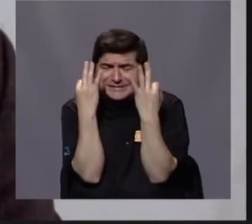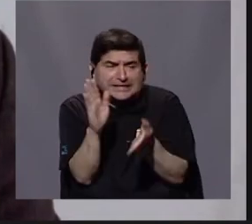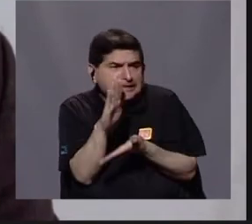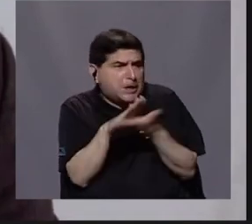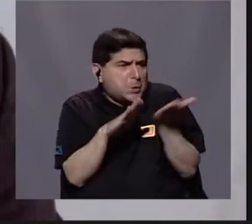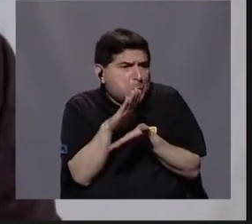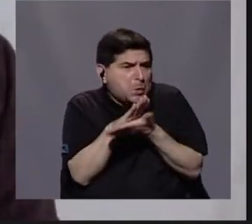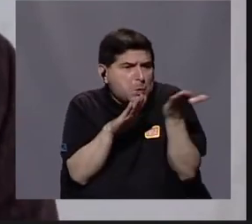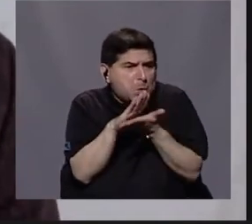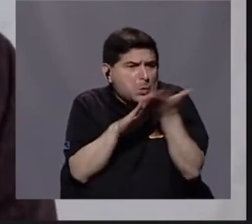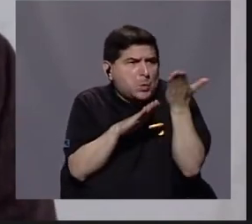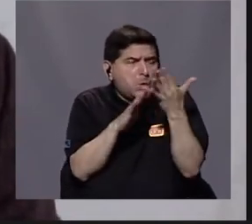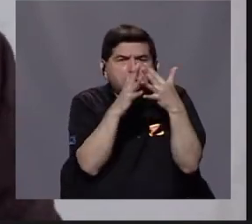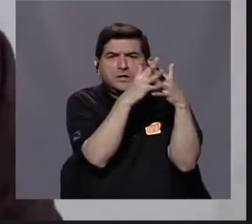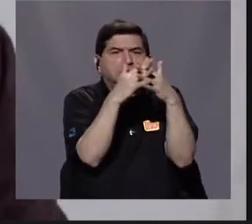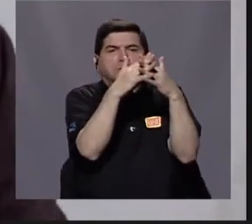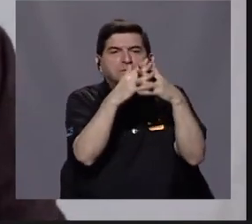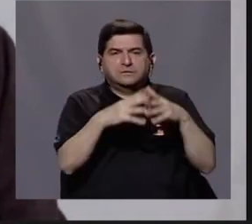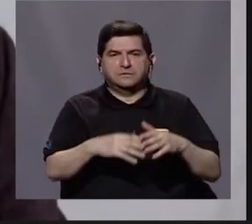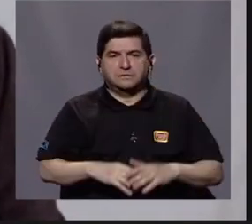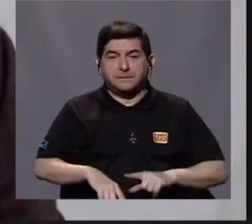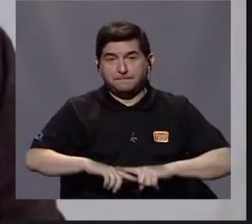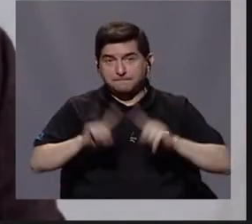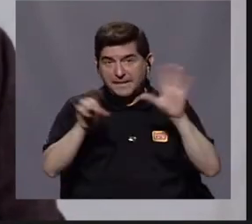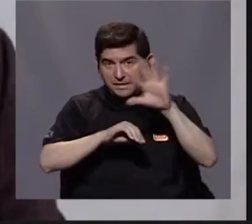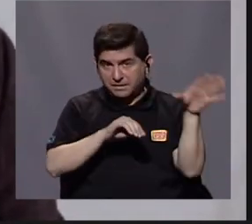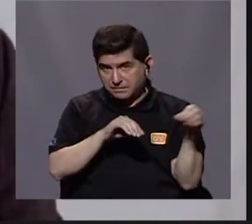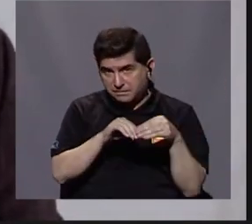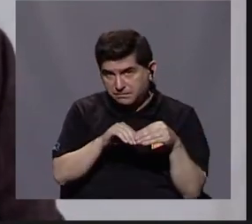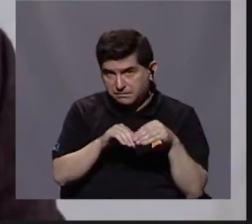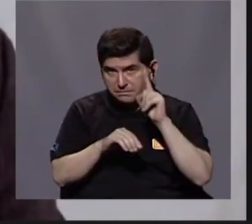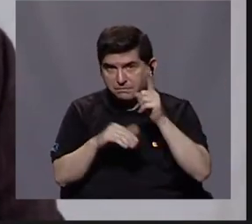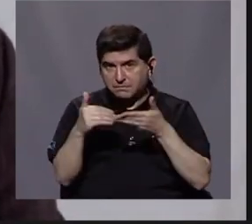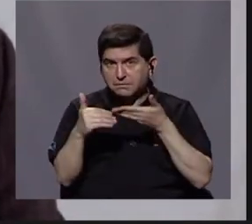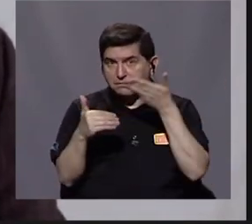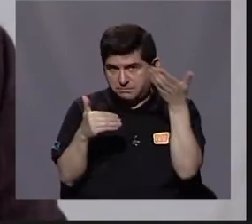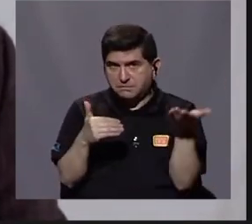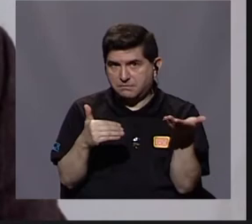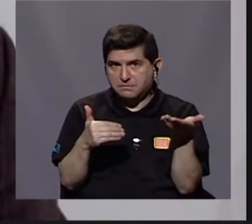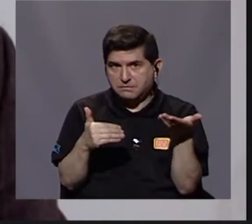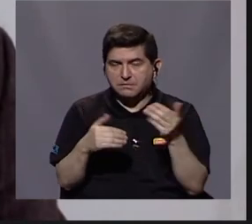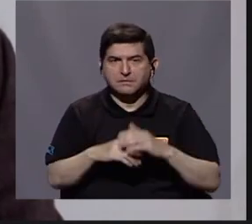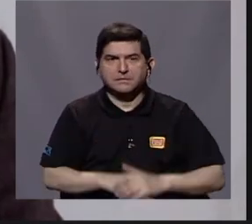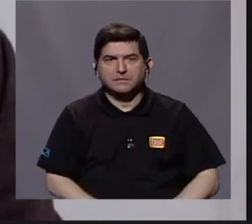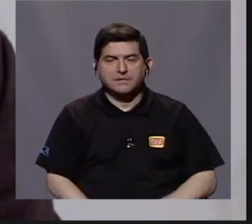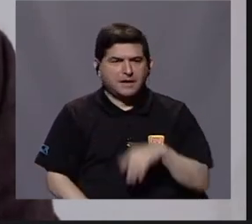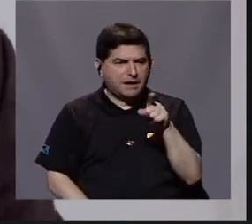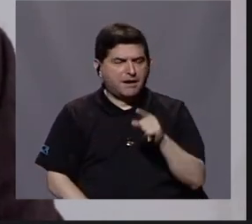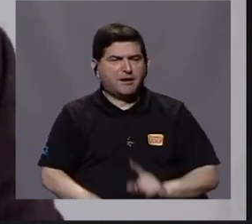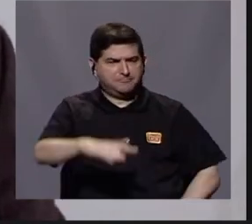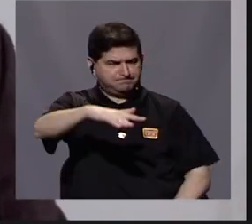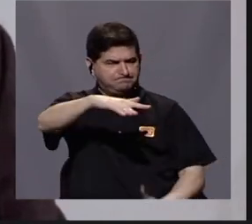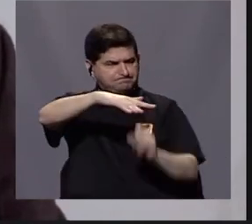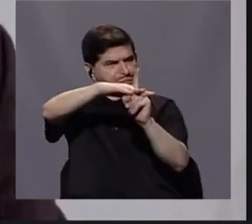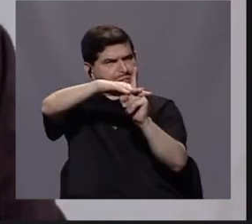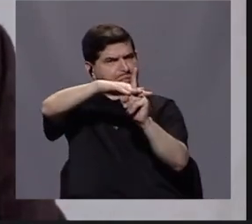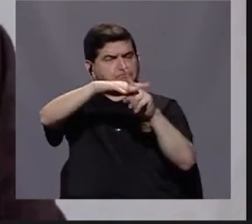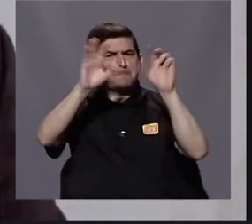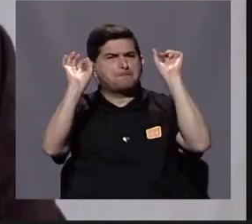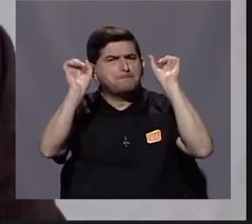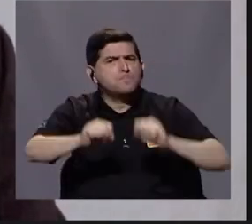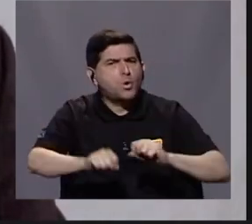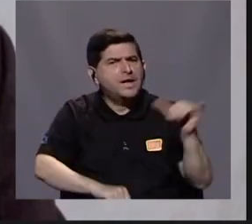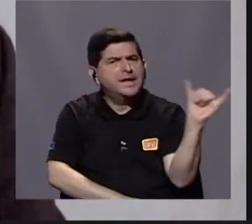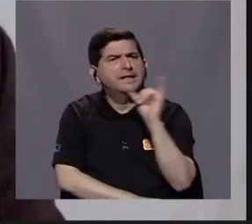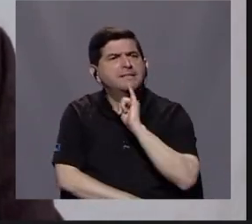migrar hacia los Estados Unidos. Pero además hay un elemento que está presente, y que podría